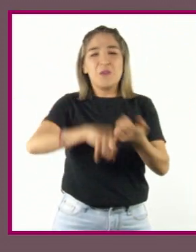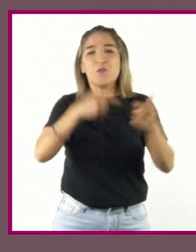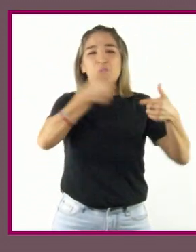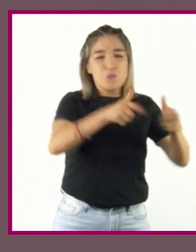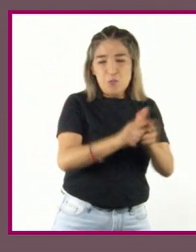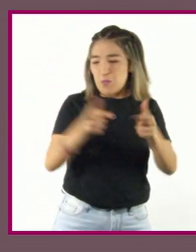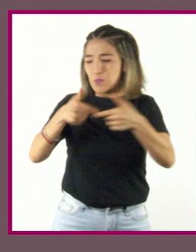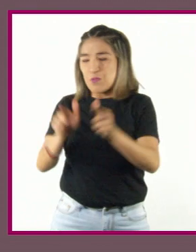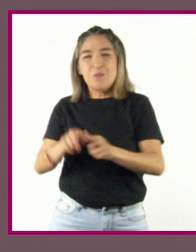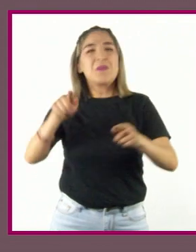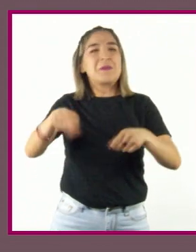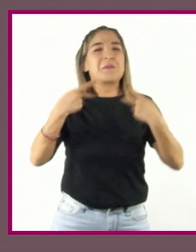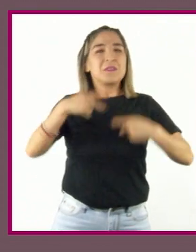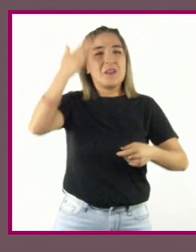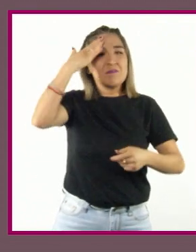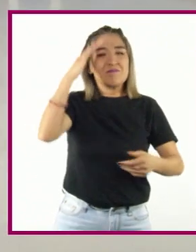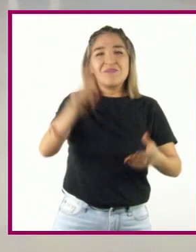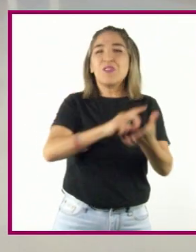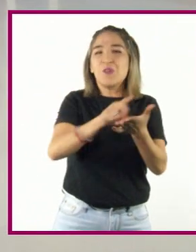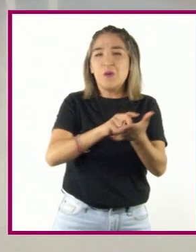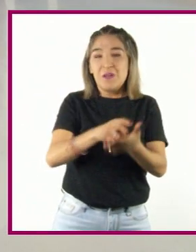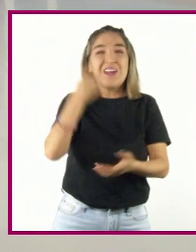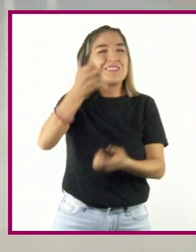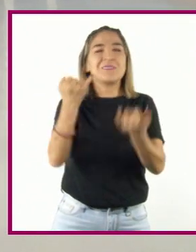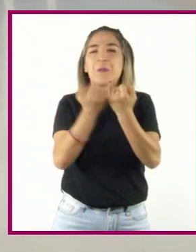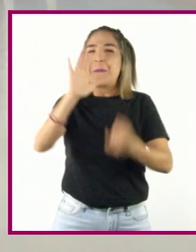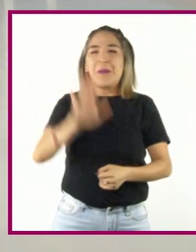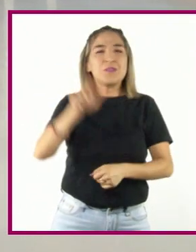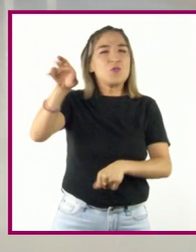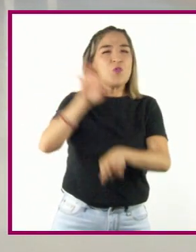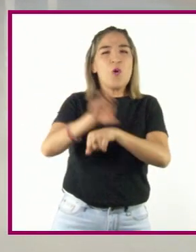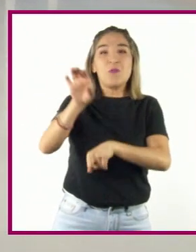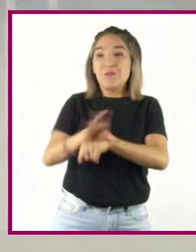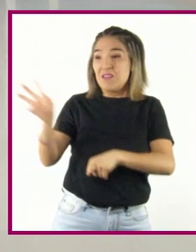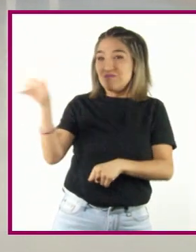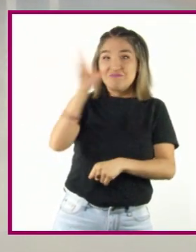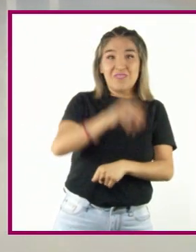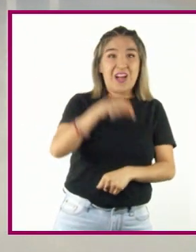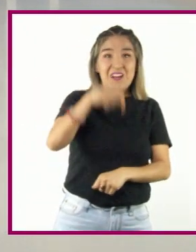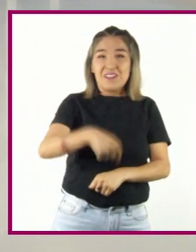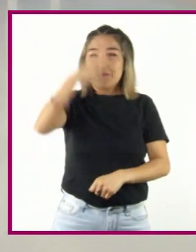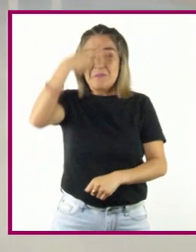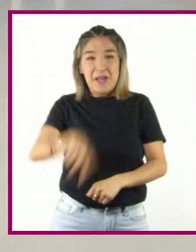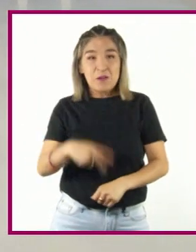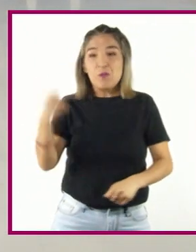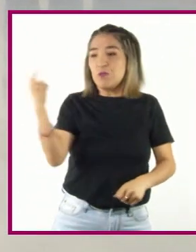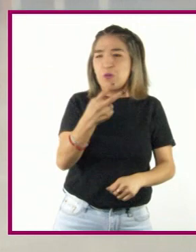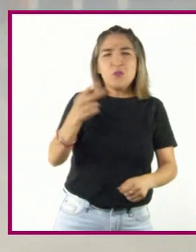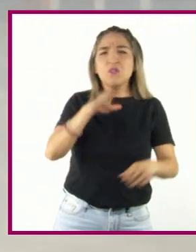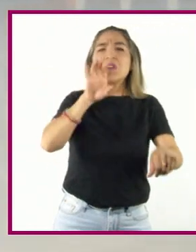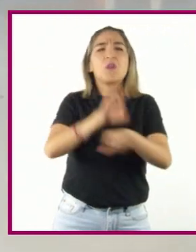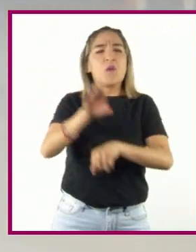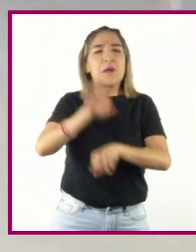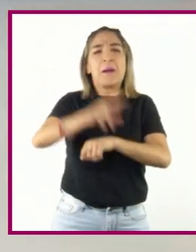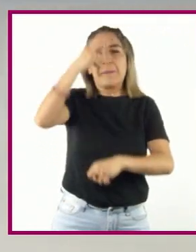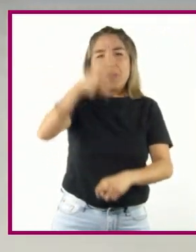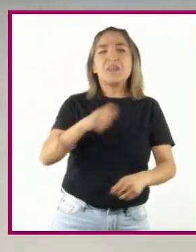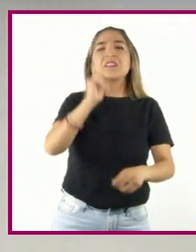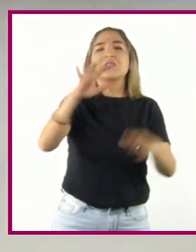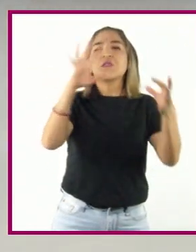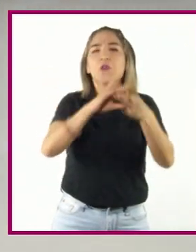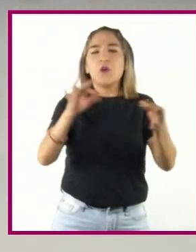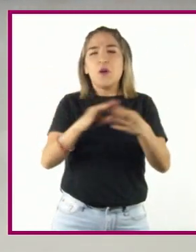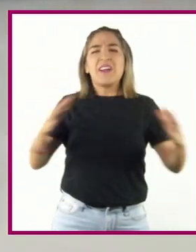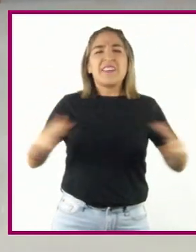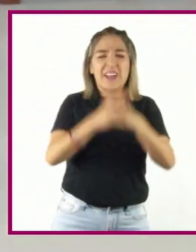efectos similares a los de Colombia. En ambos casos, Colombia y México, se habló de la guerra contra las drogas en un